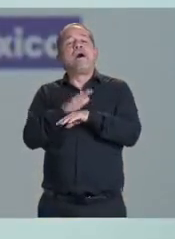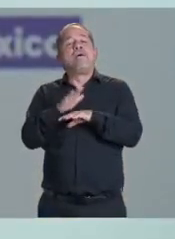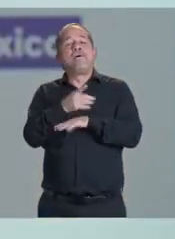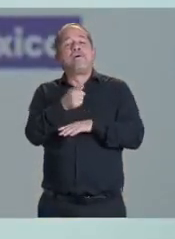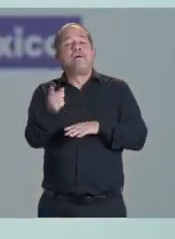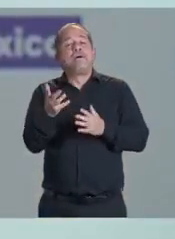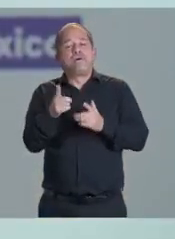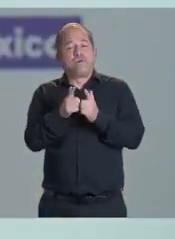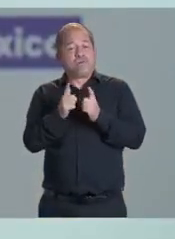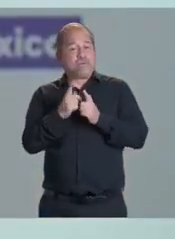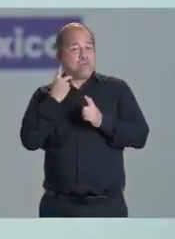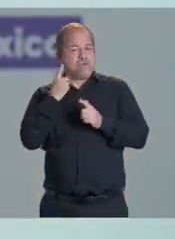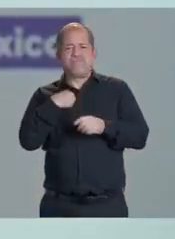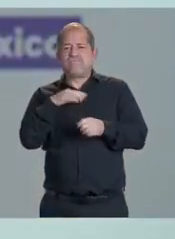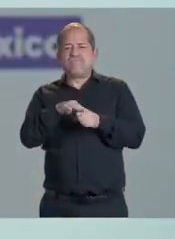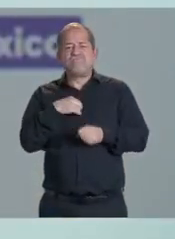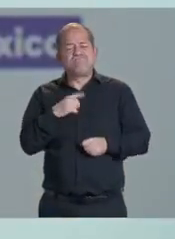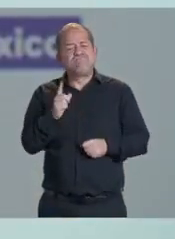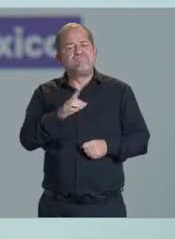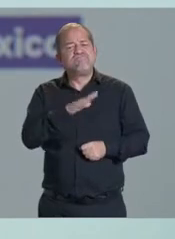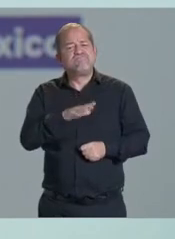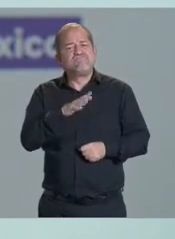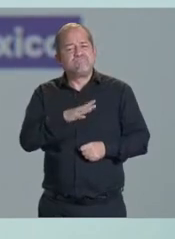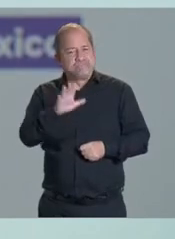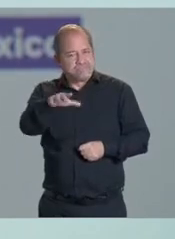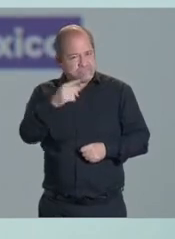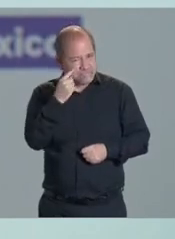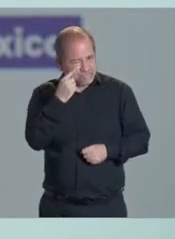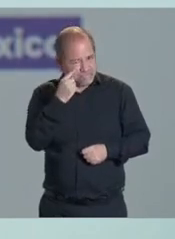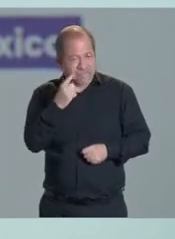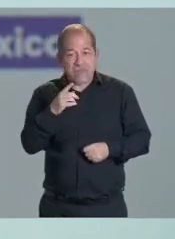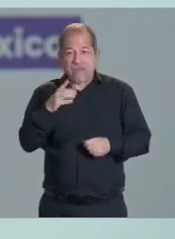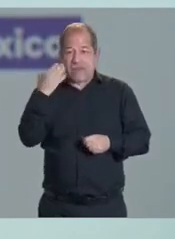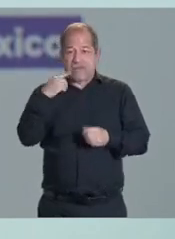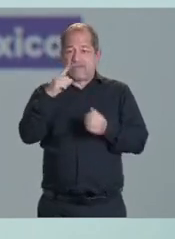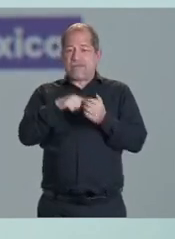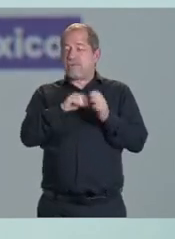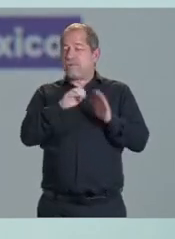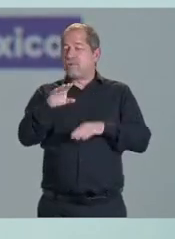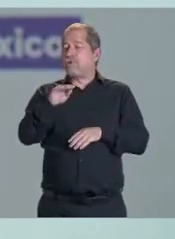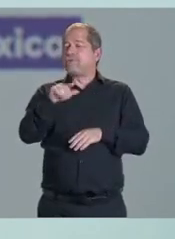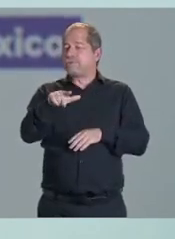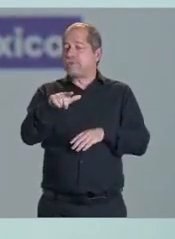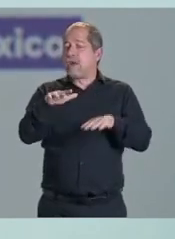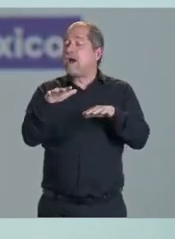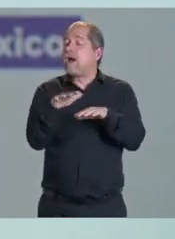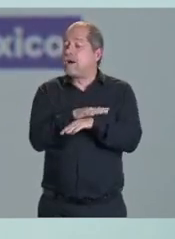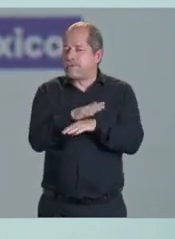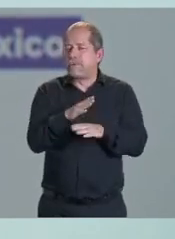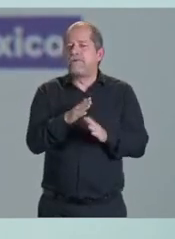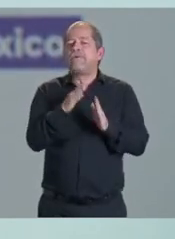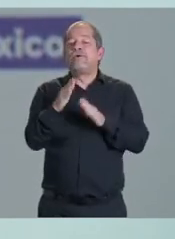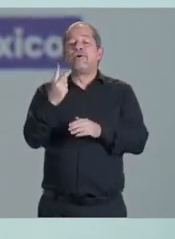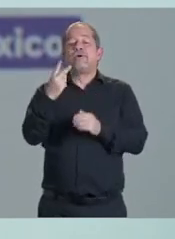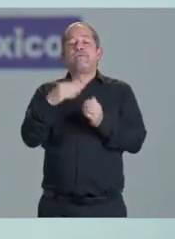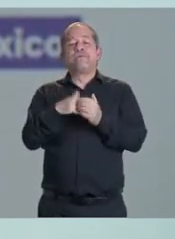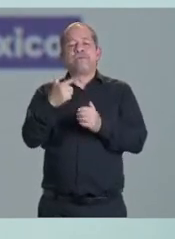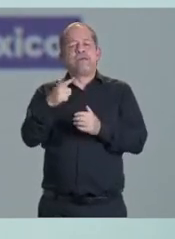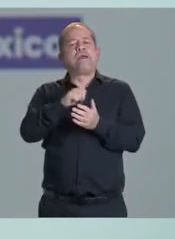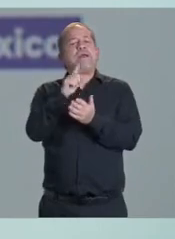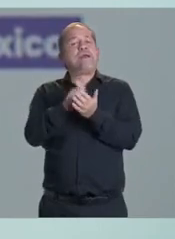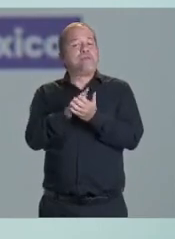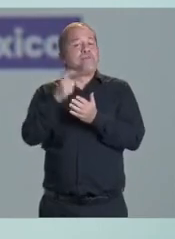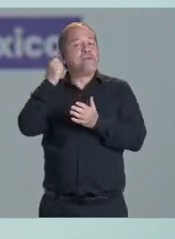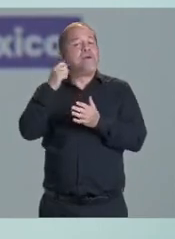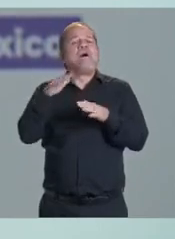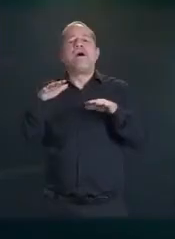1997 cambiaron la ley de pensiones para hacer pensiones de hambre. En 2007 cambiaron la ley de pensiones para hacer pensiones de